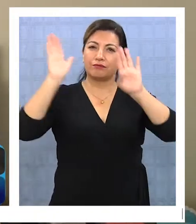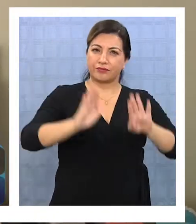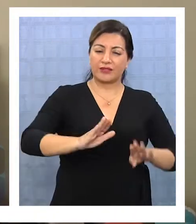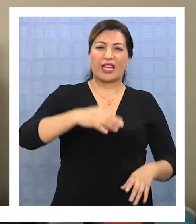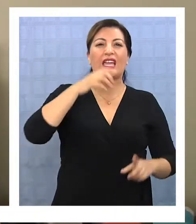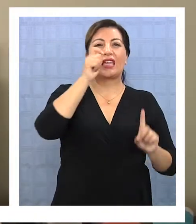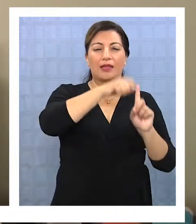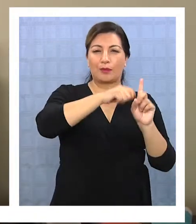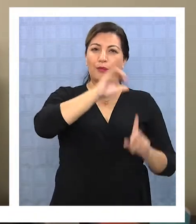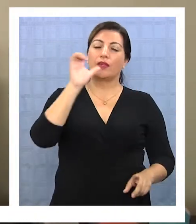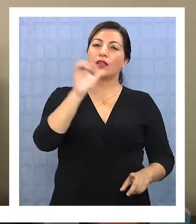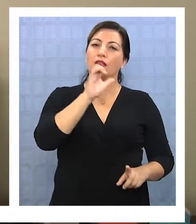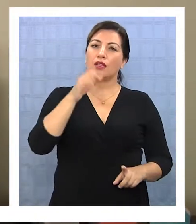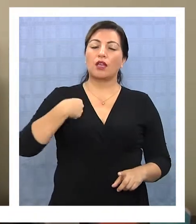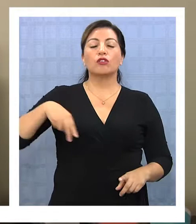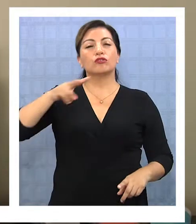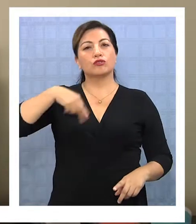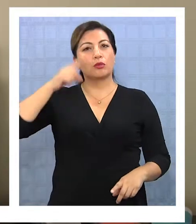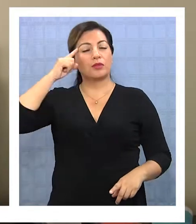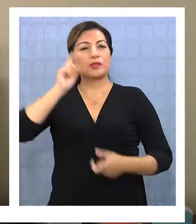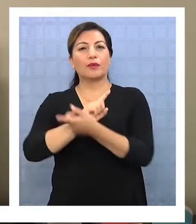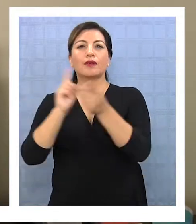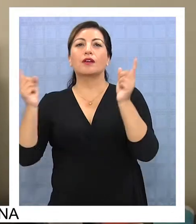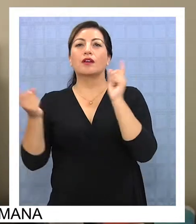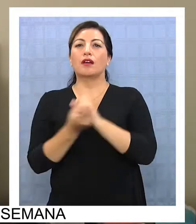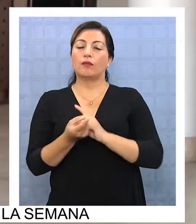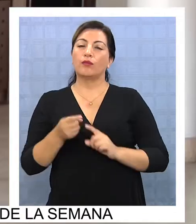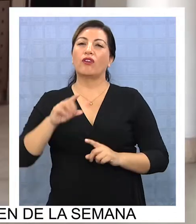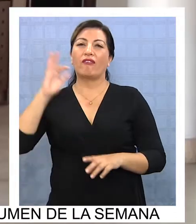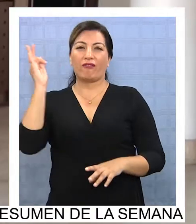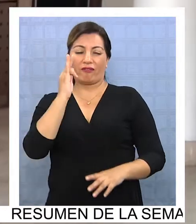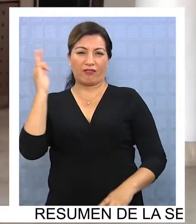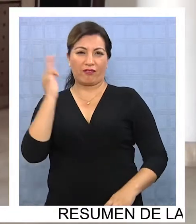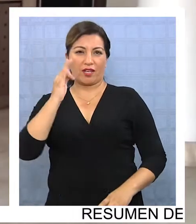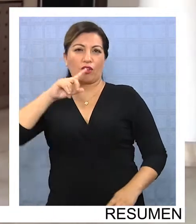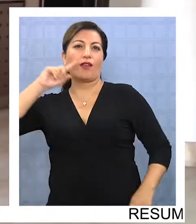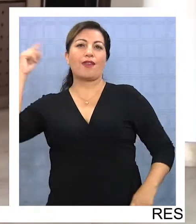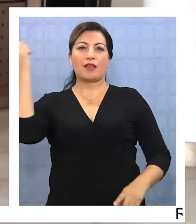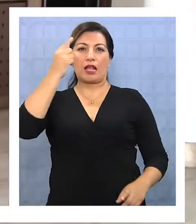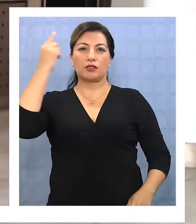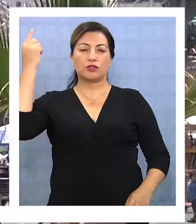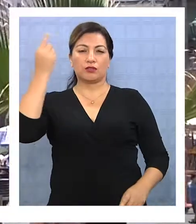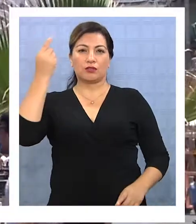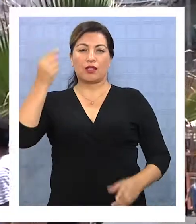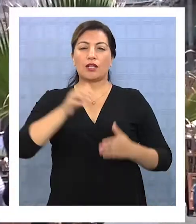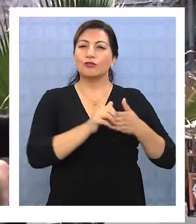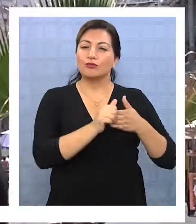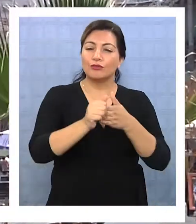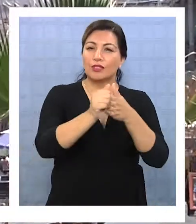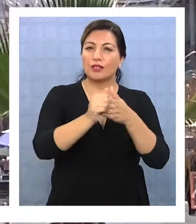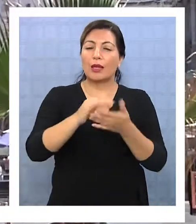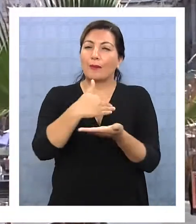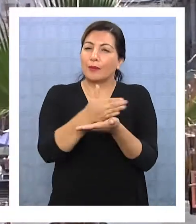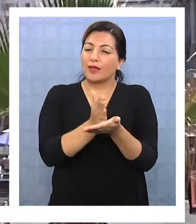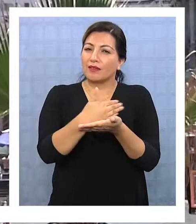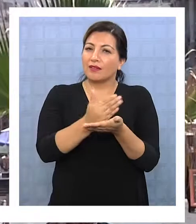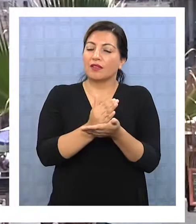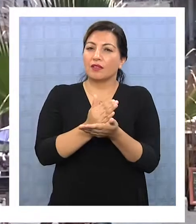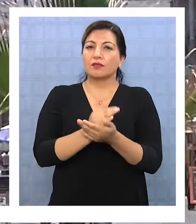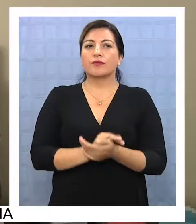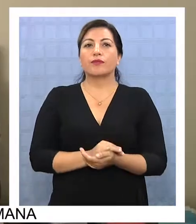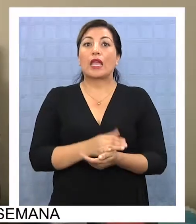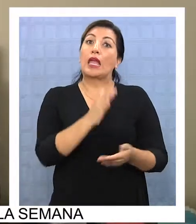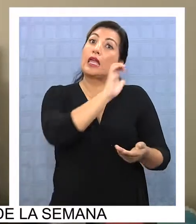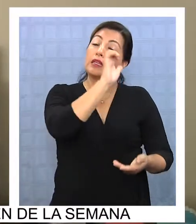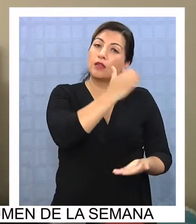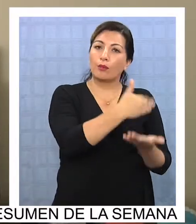recambio de turistas, esperamos que haya mucho turista nacional, ya que en esta fecha, febrero, es cuando el turista nacional empieza a planificar, bueno, en enero